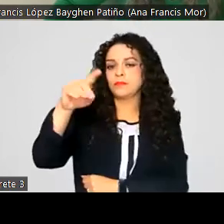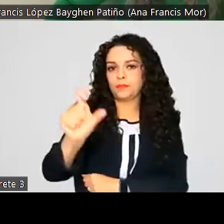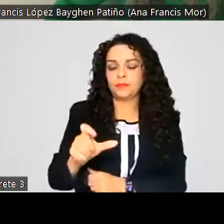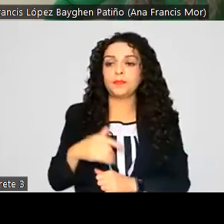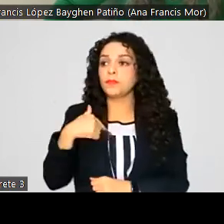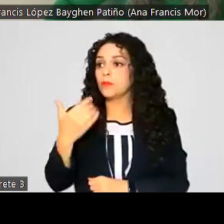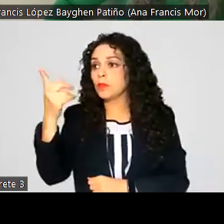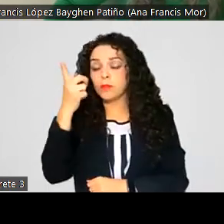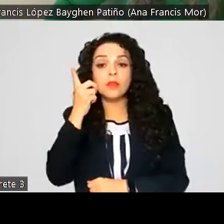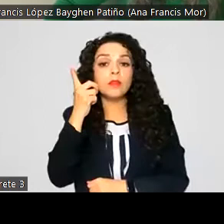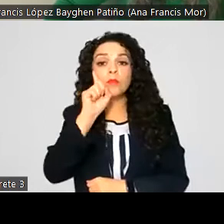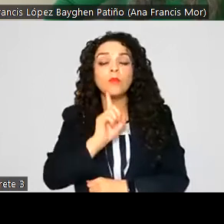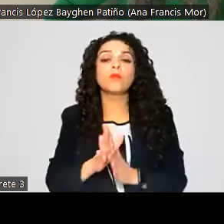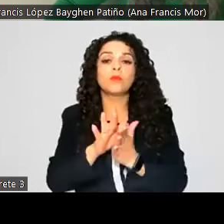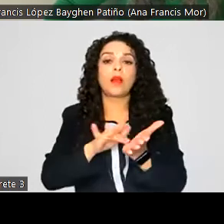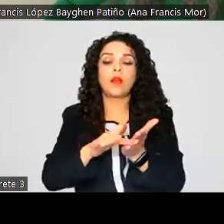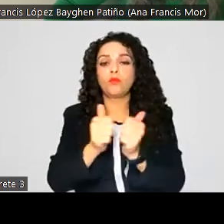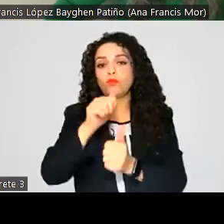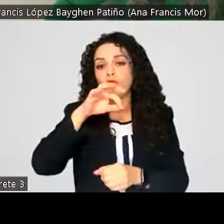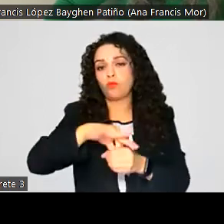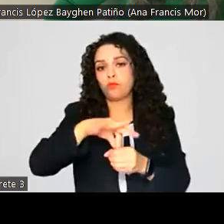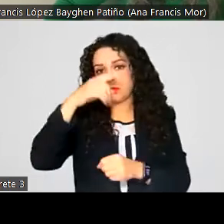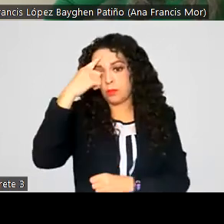secretaria nos apoye con la votación del presente dictado.